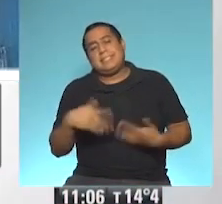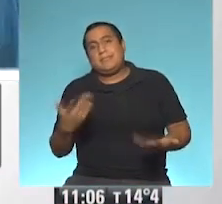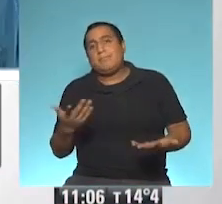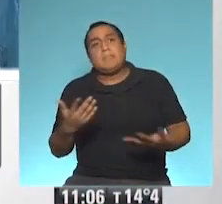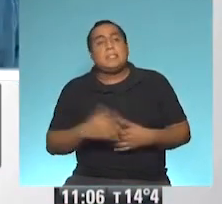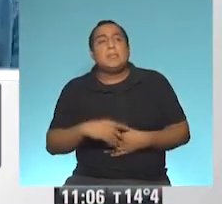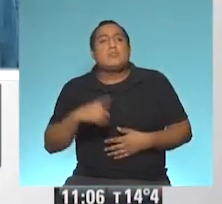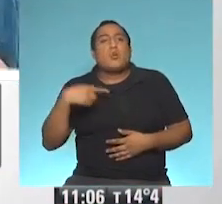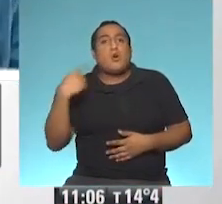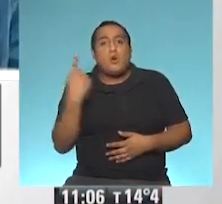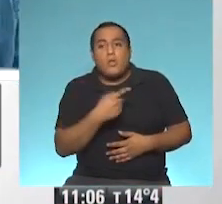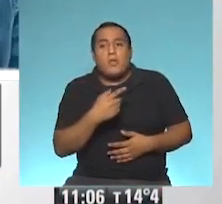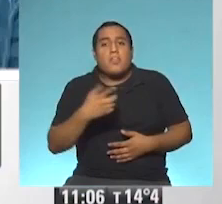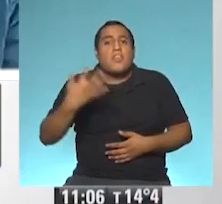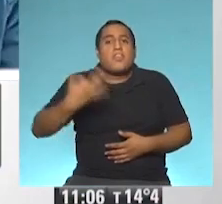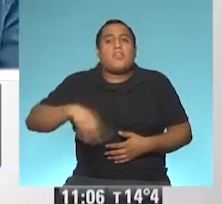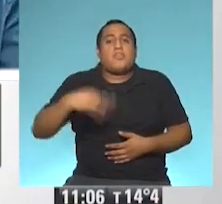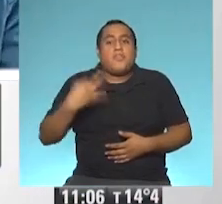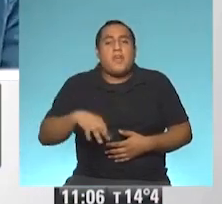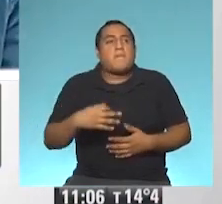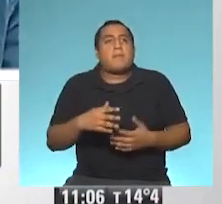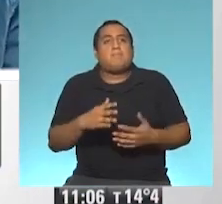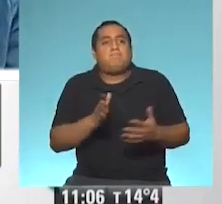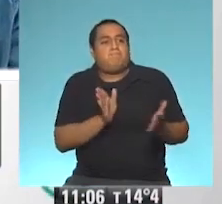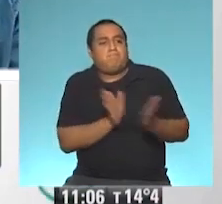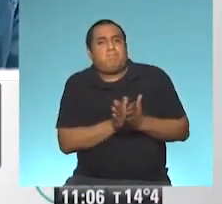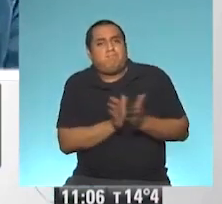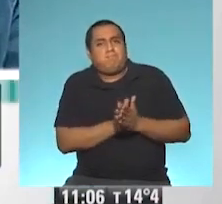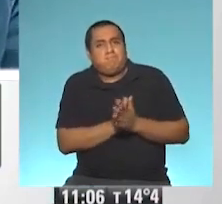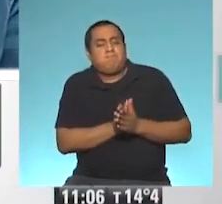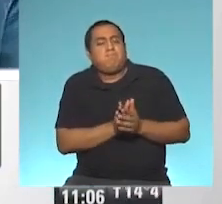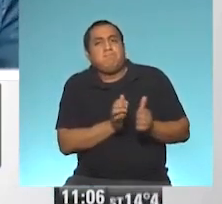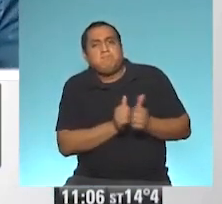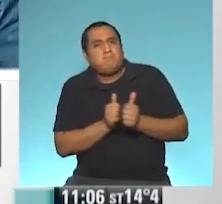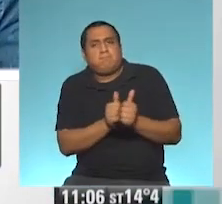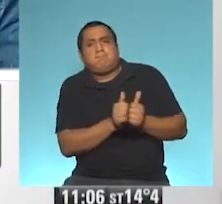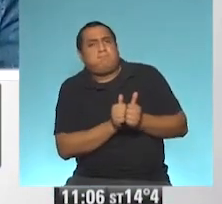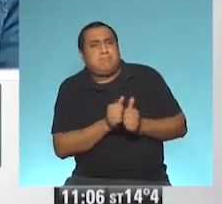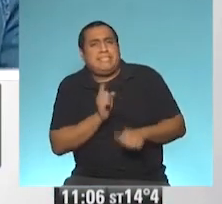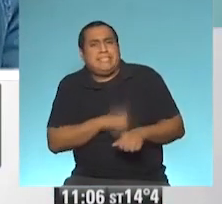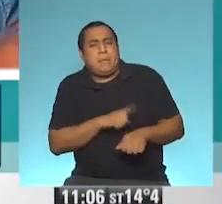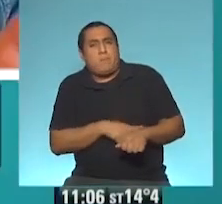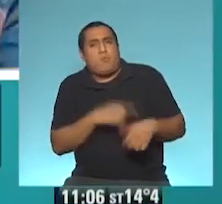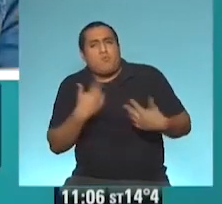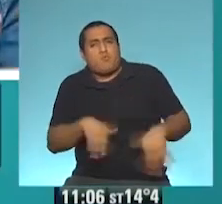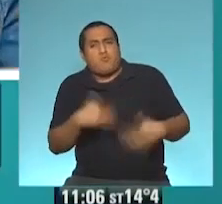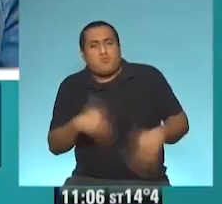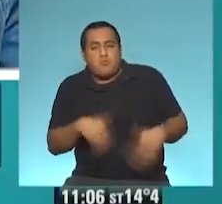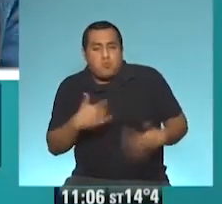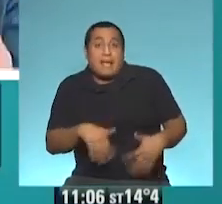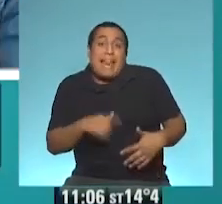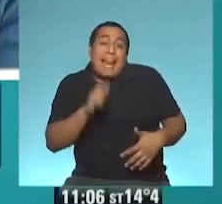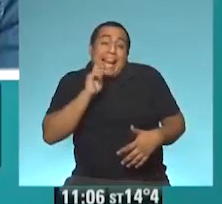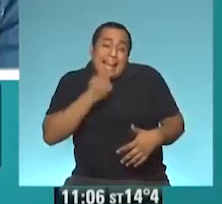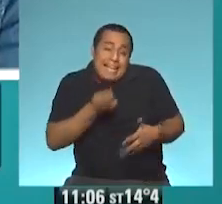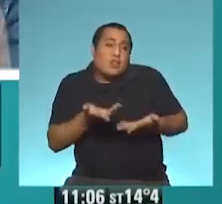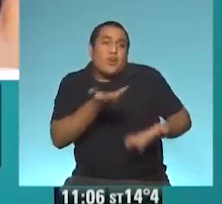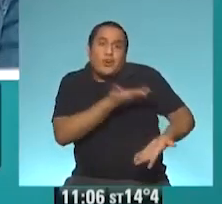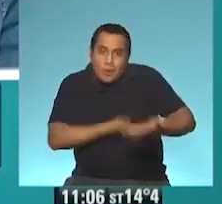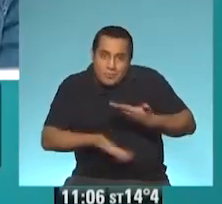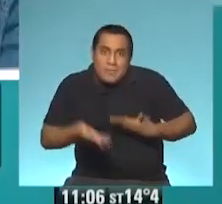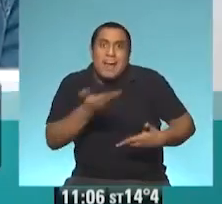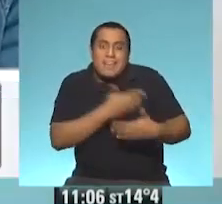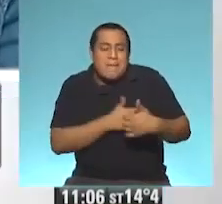obligado a que todos estemos de una manera conviviendo más cercanamente durante mucho más tiempo que lo habitual. Con todo lo lindo que esto trae, ¿no? Del compartir más